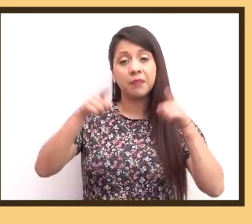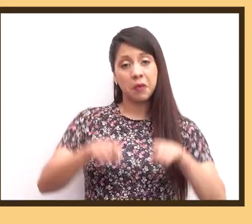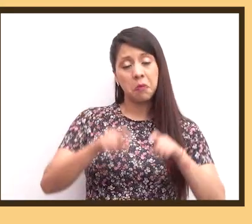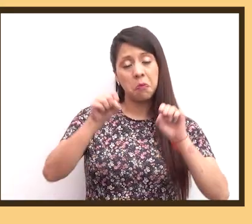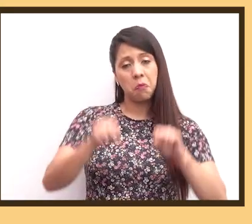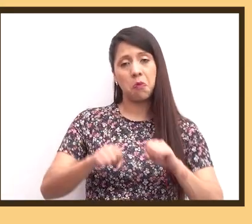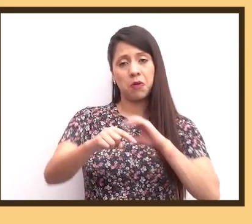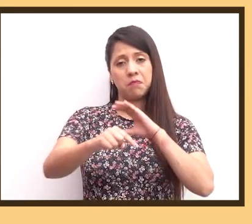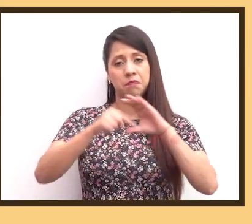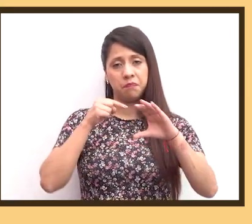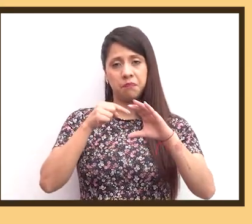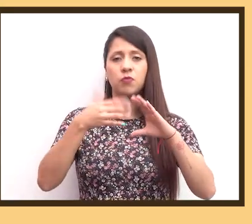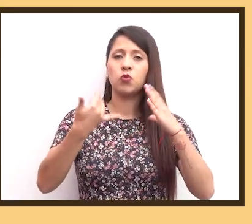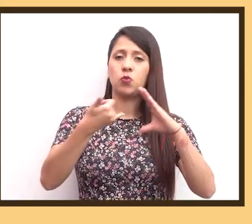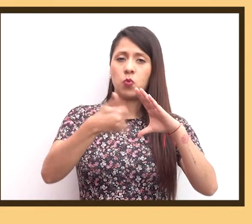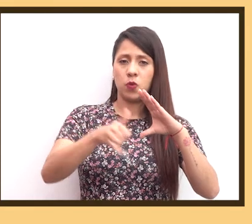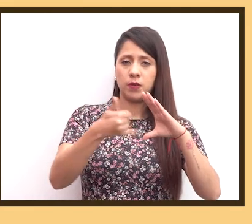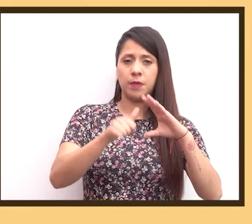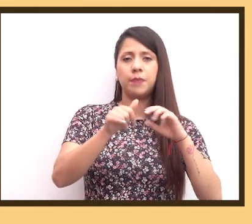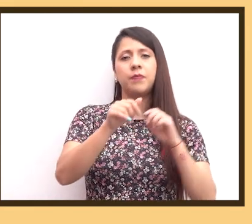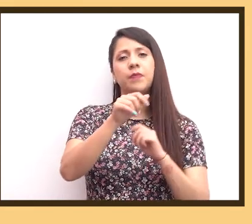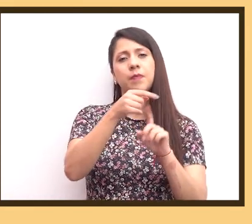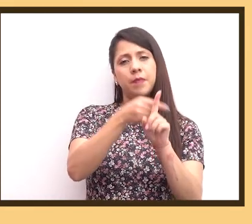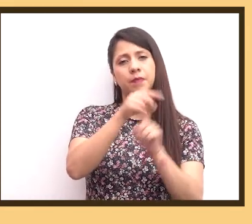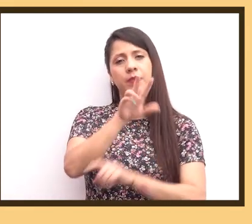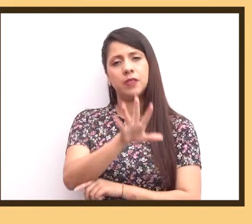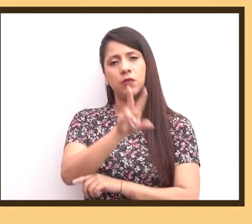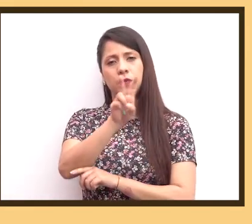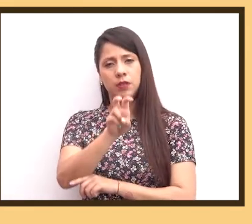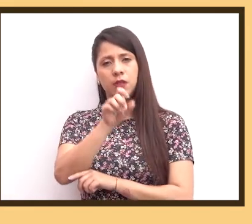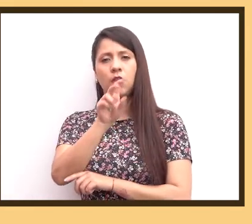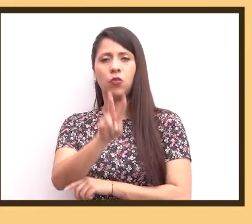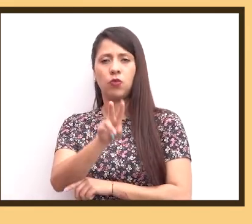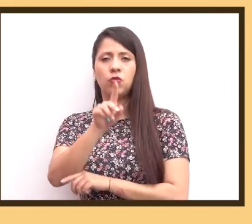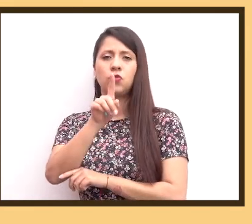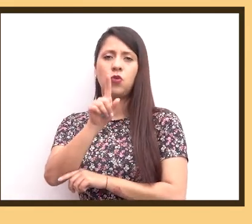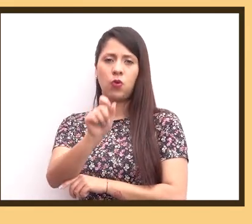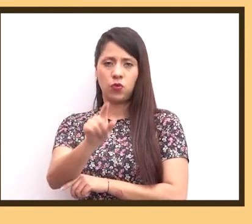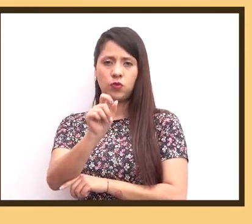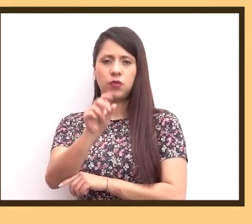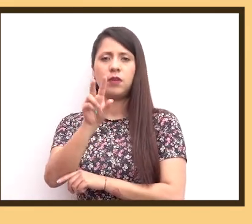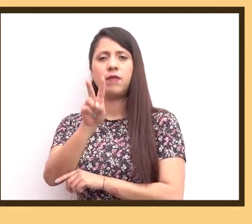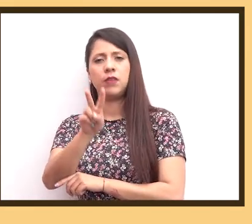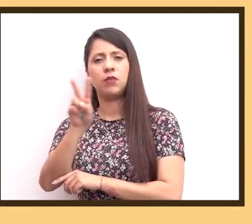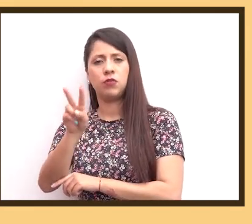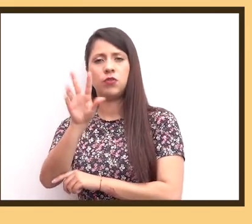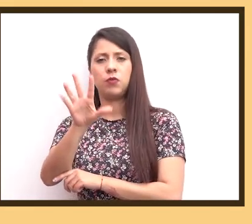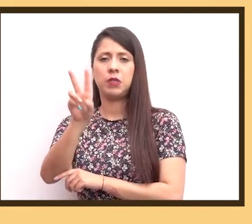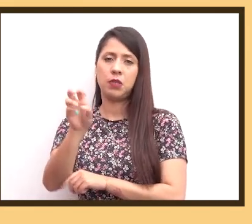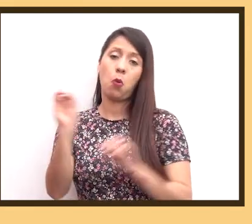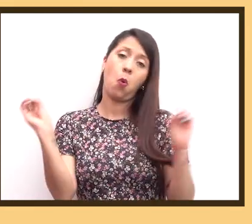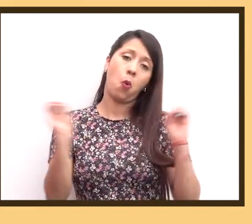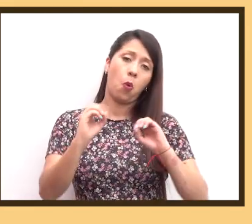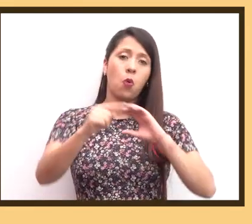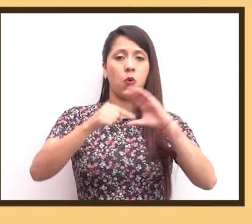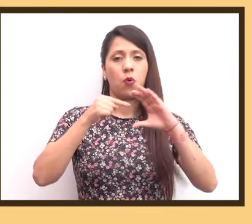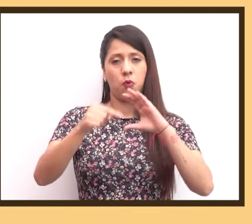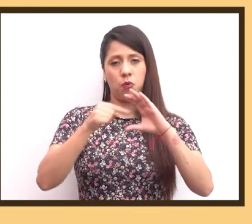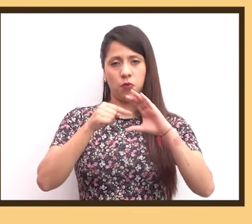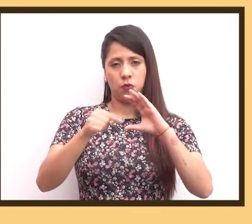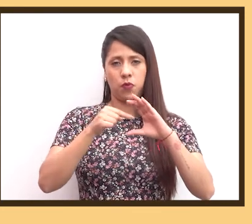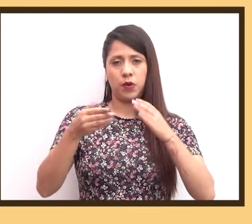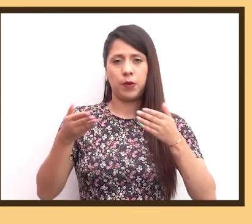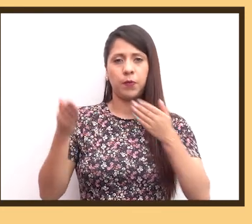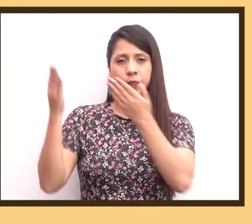Igualmente, nos pueden escribir al WhatsApp 571-211-2287 o al correo